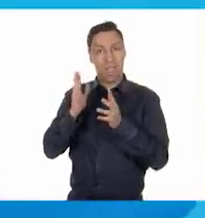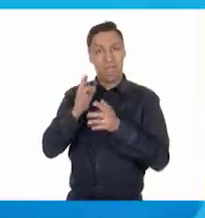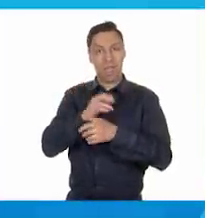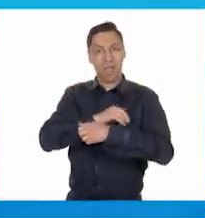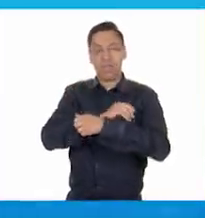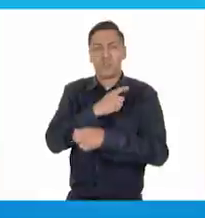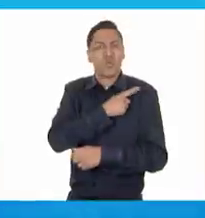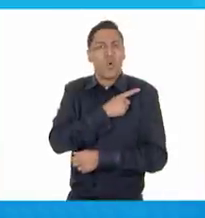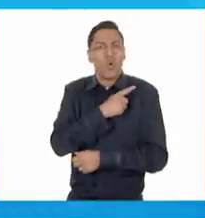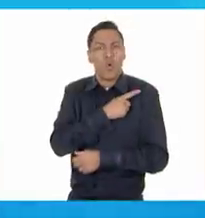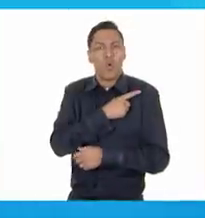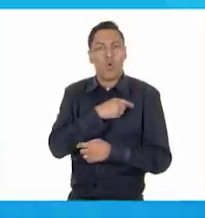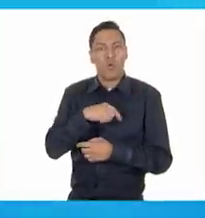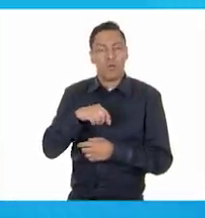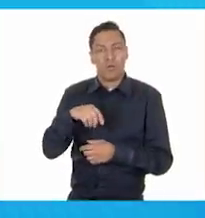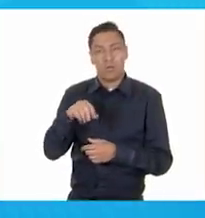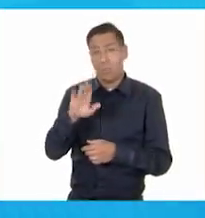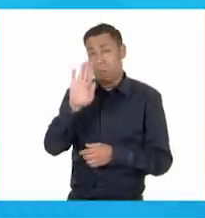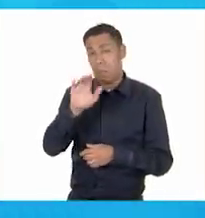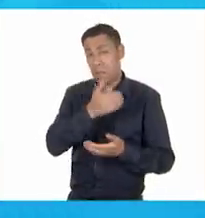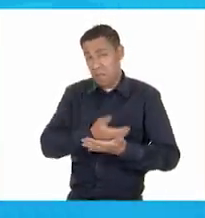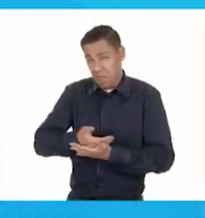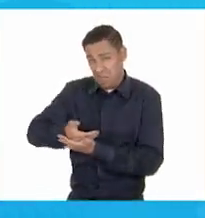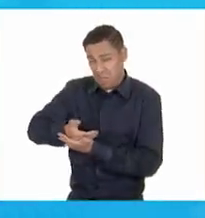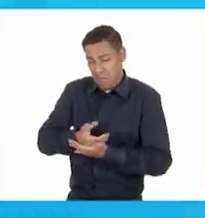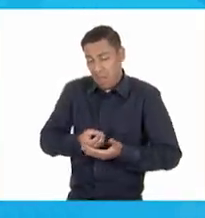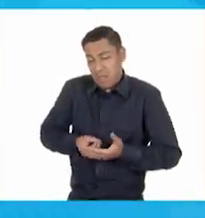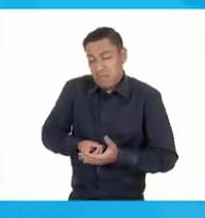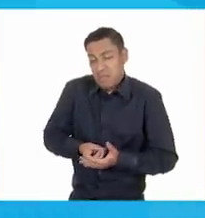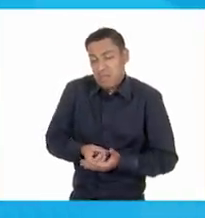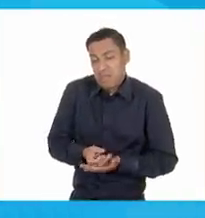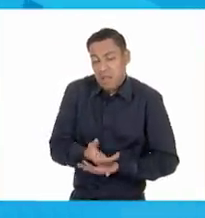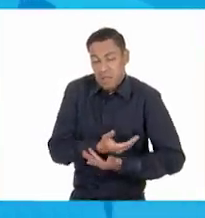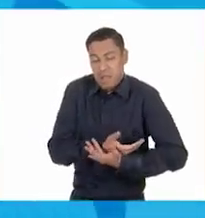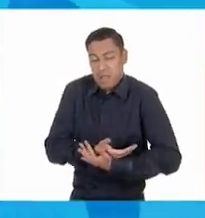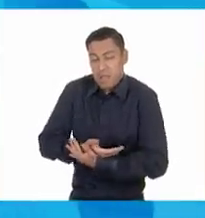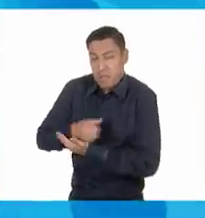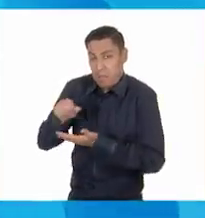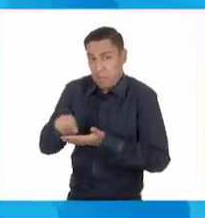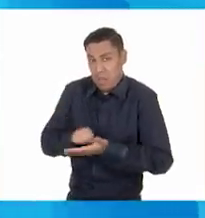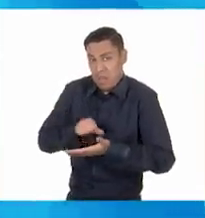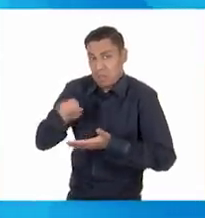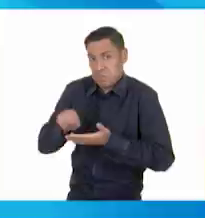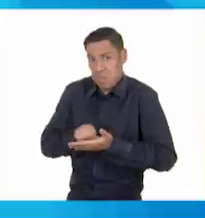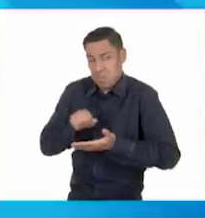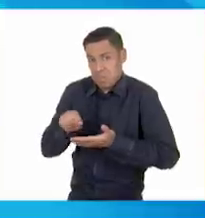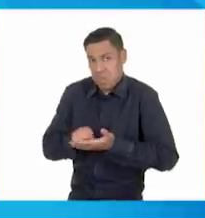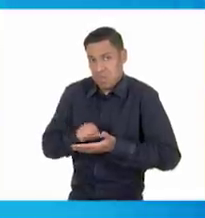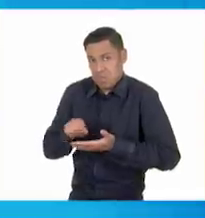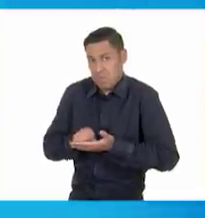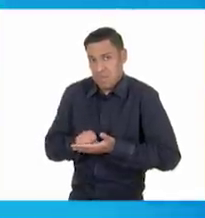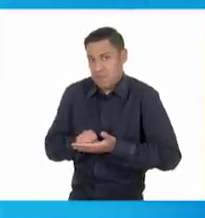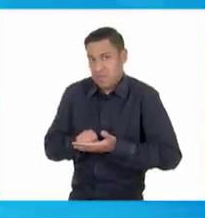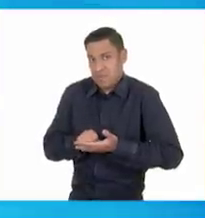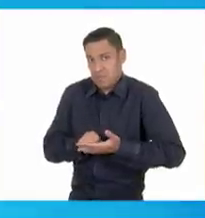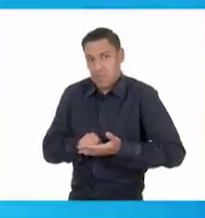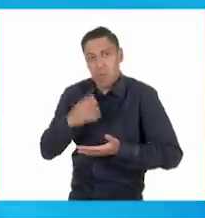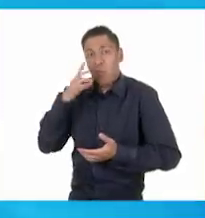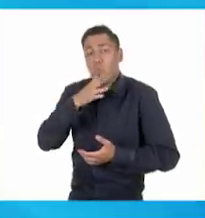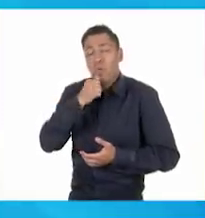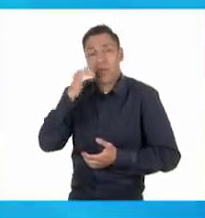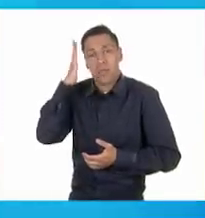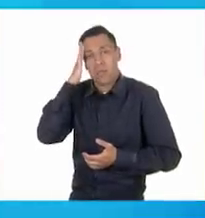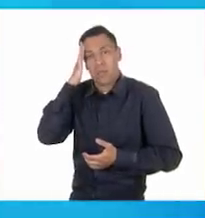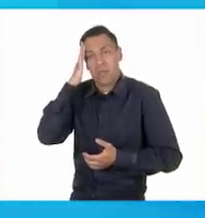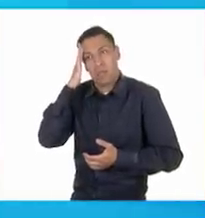van como de lado. Y ya gatea. Ah, algo importante. Ya está gateando. Exactamente. Yo creo